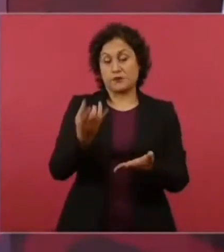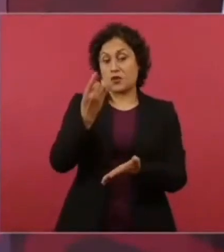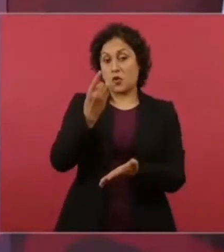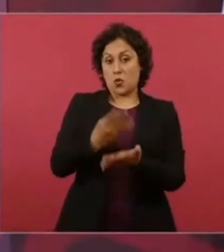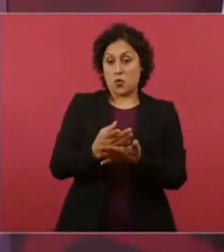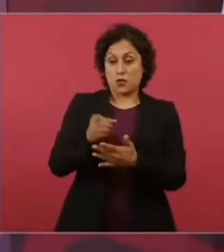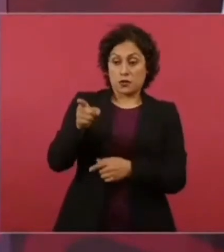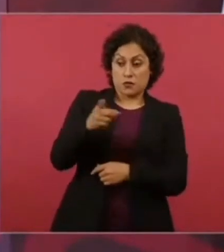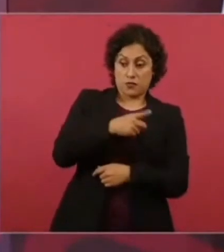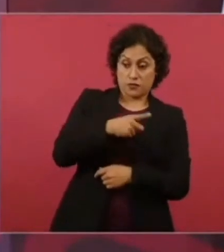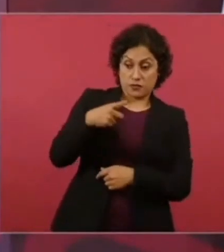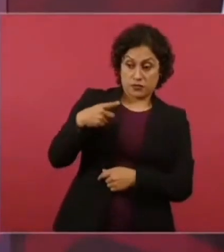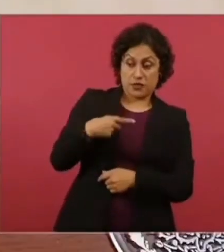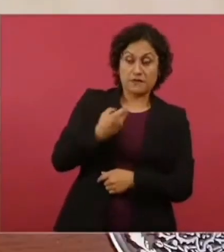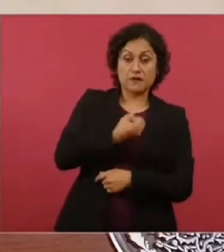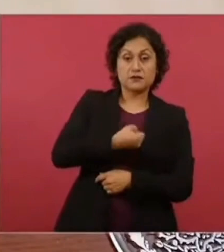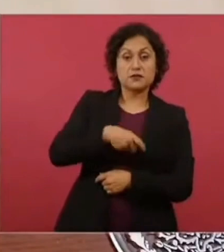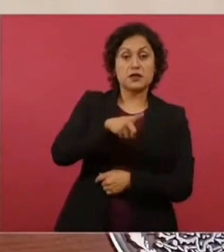sistema de salud muy bueno,